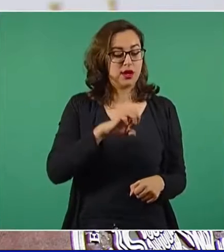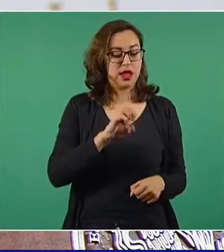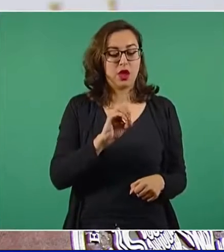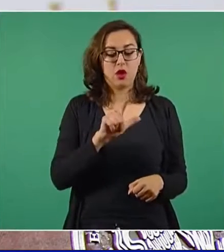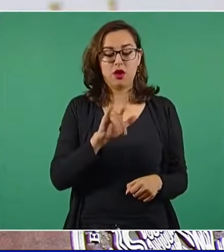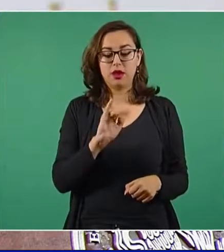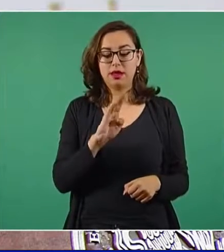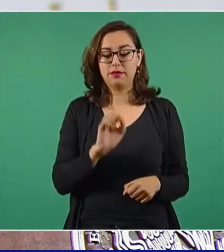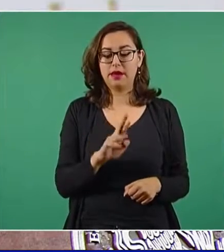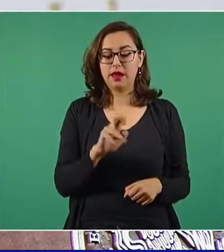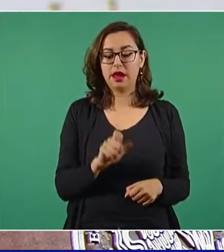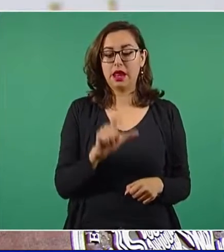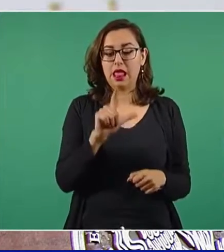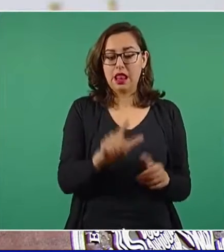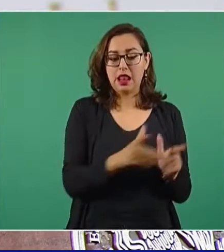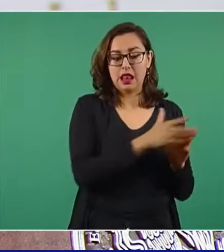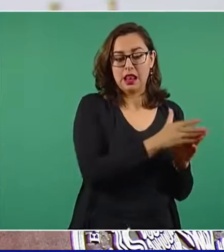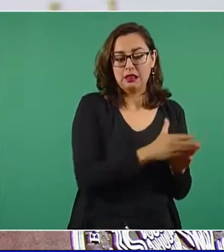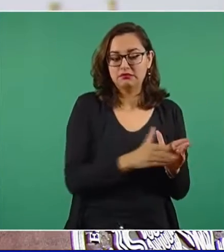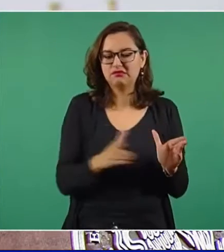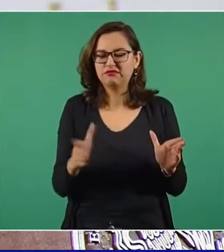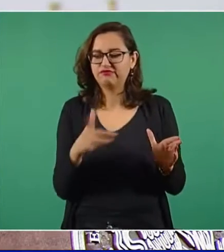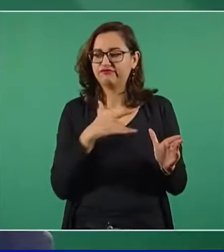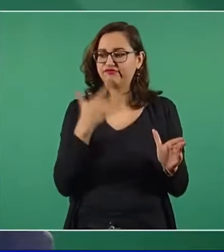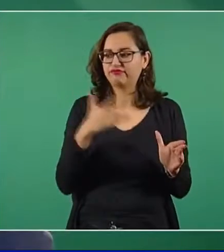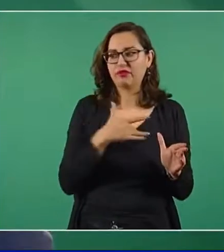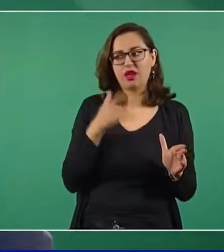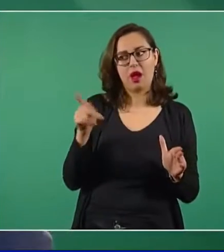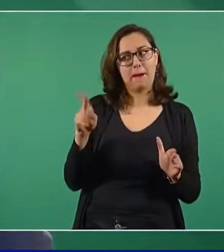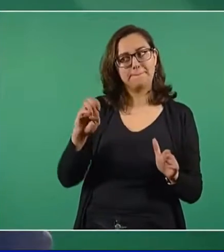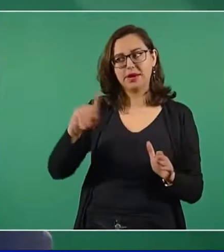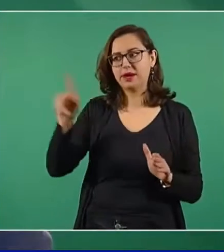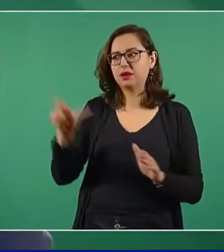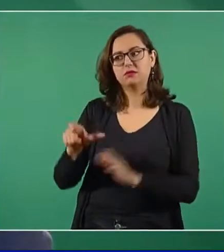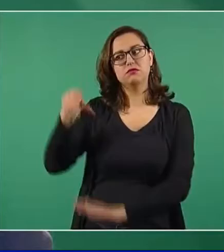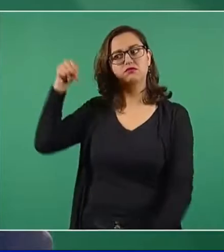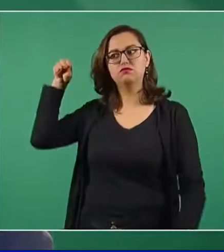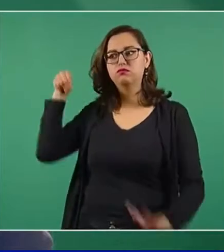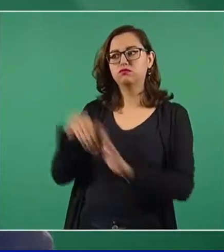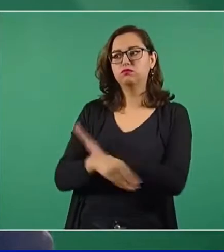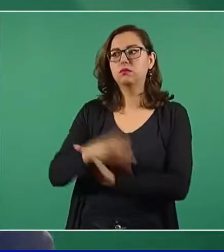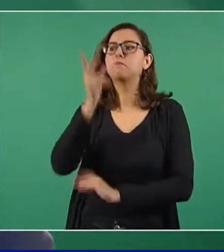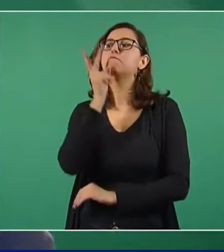para poder privatizar el petróleo.